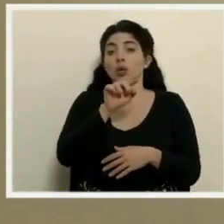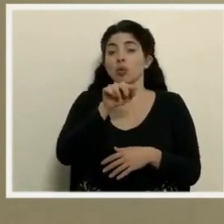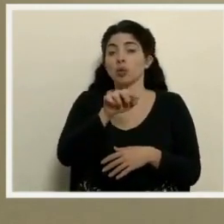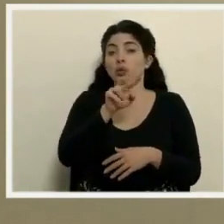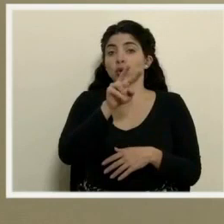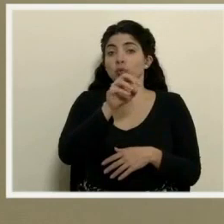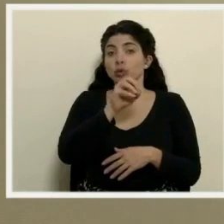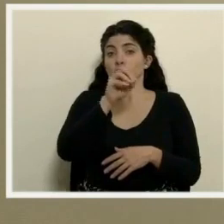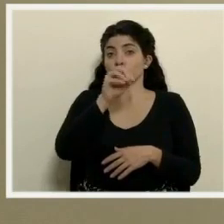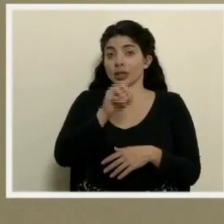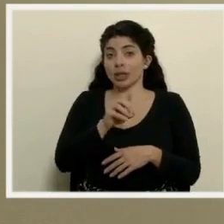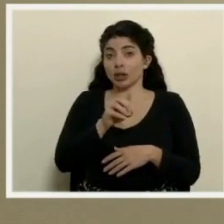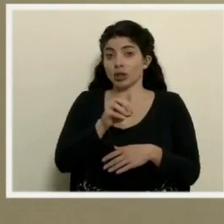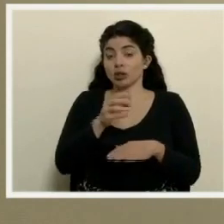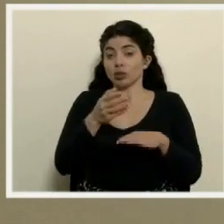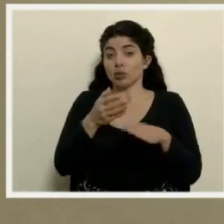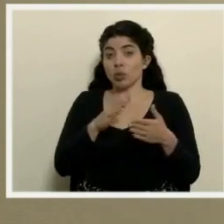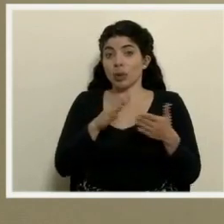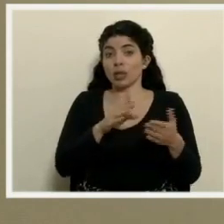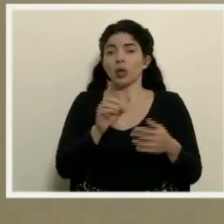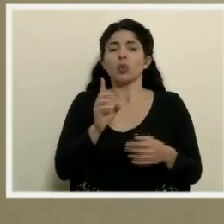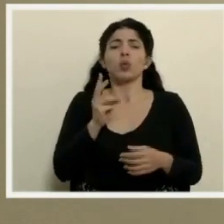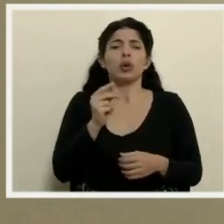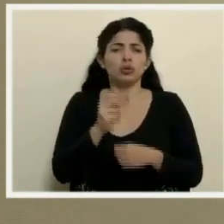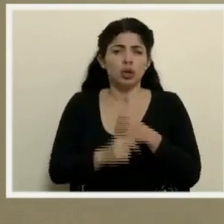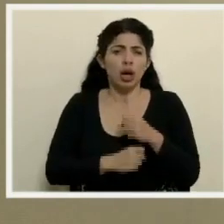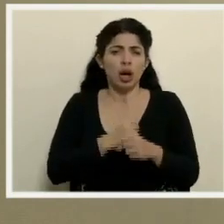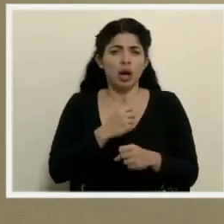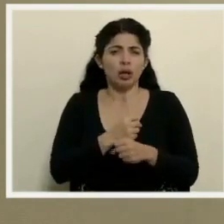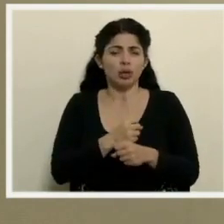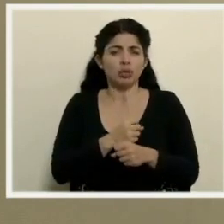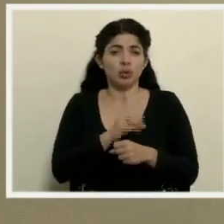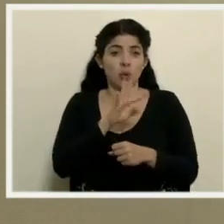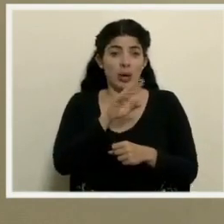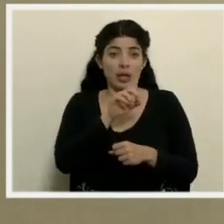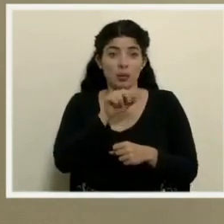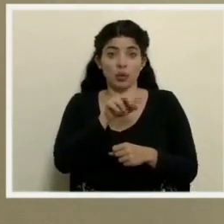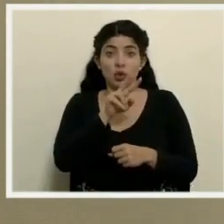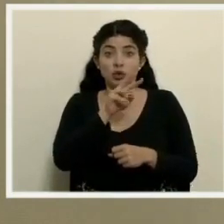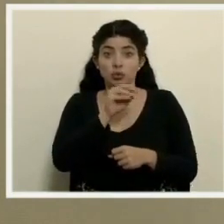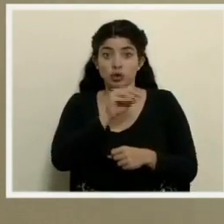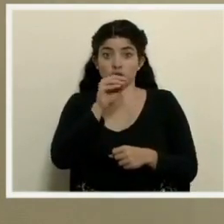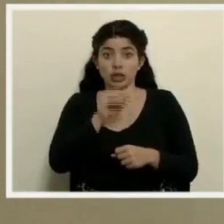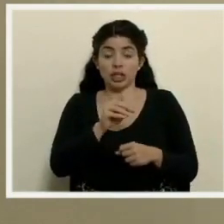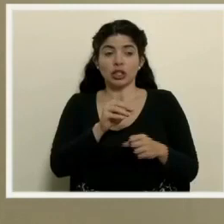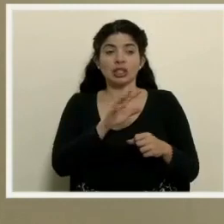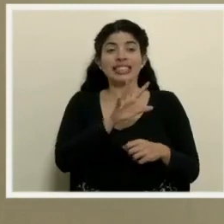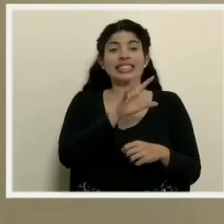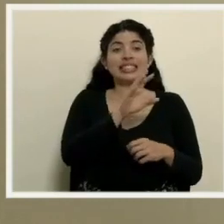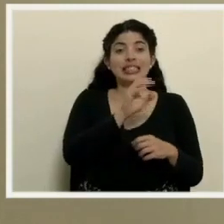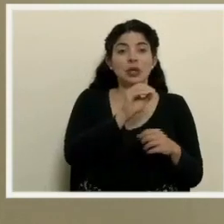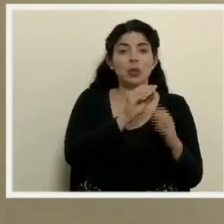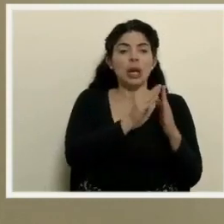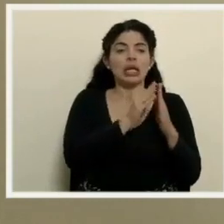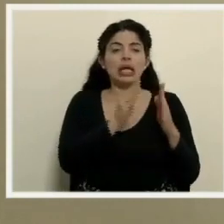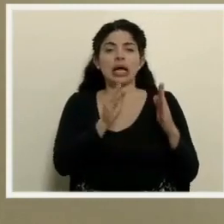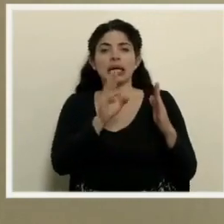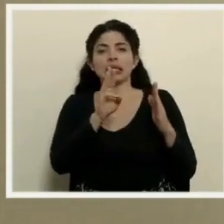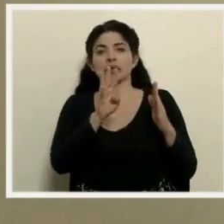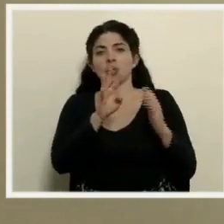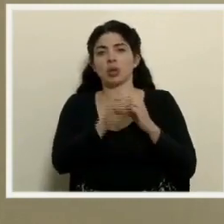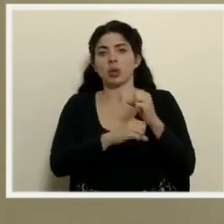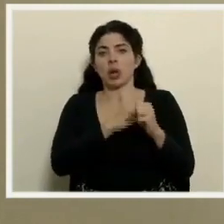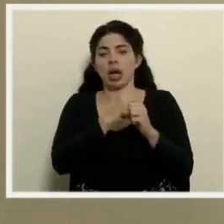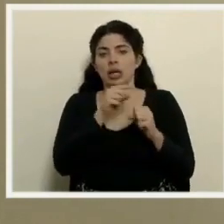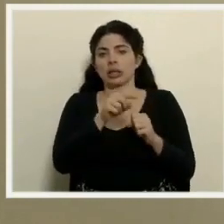de esos fallecimientos se están dando en edades de 50 a 64 años.